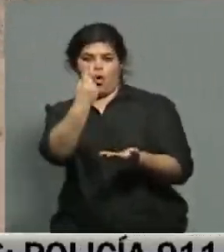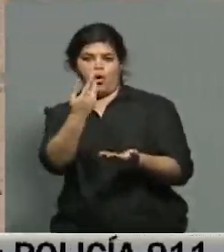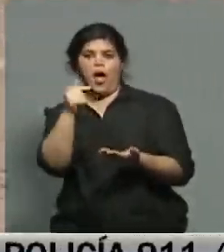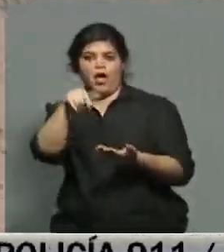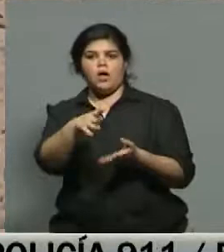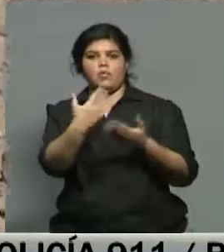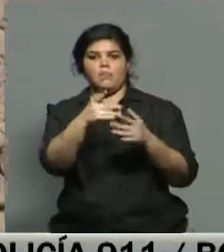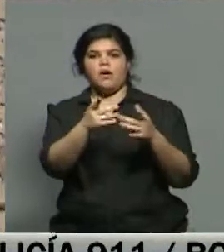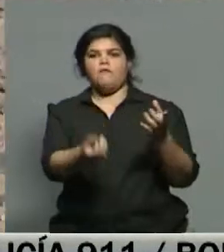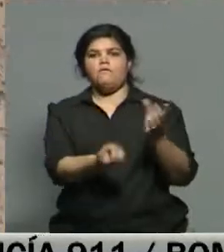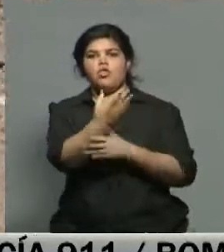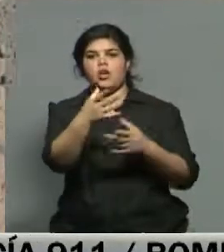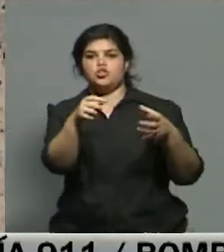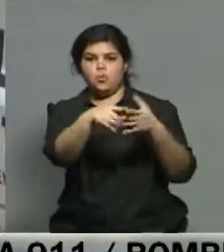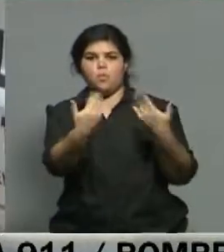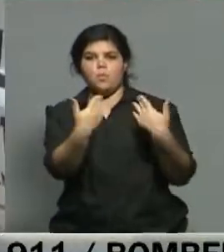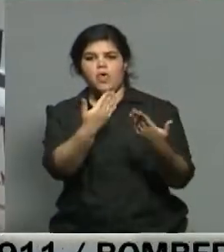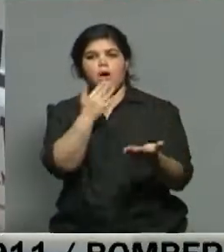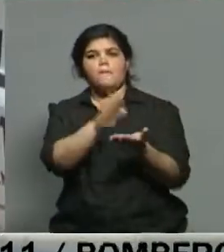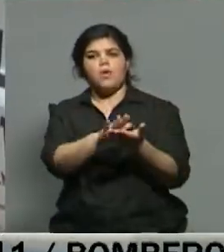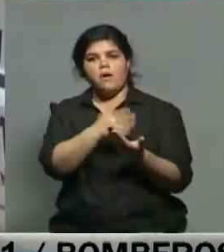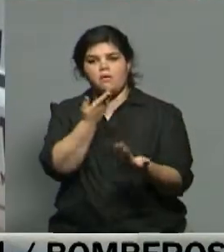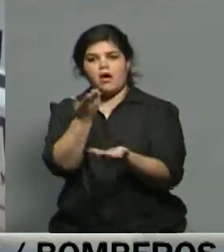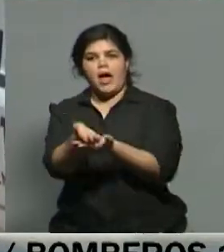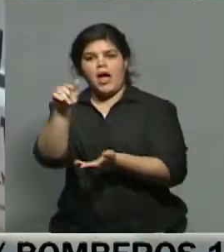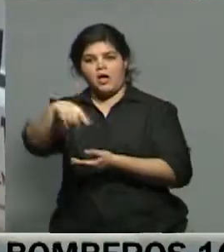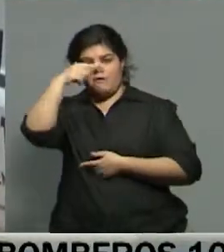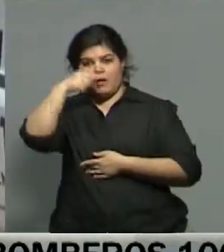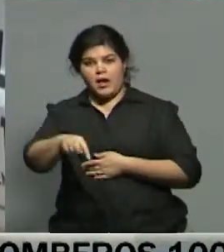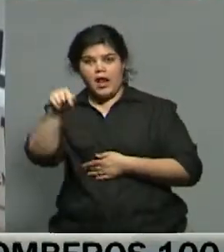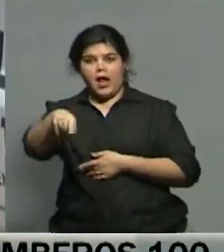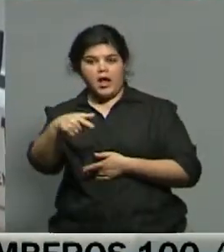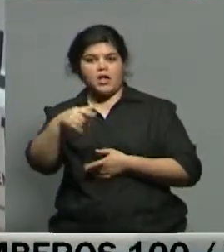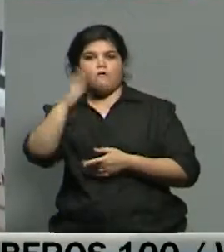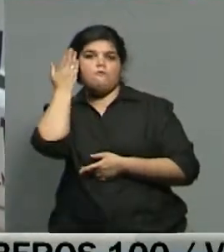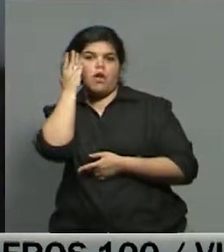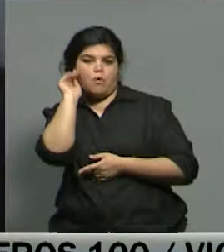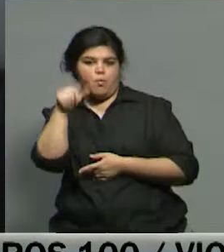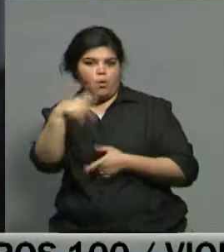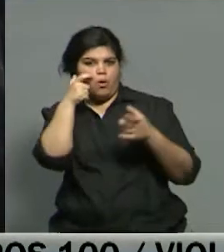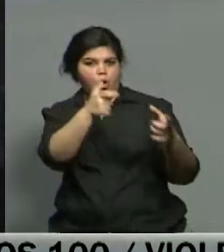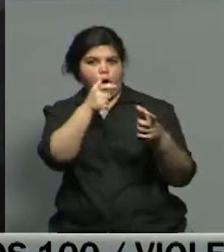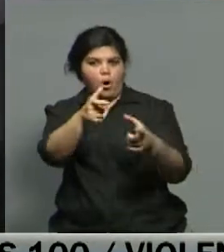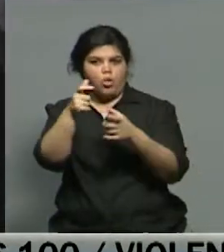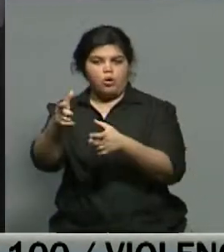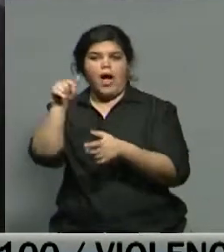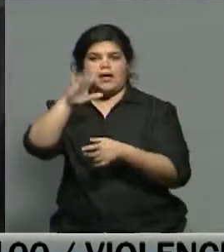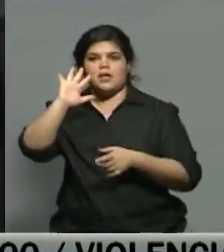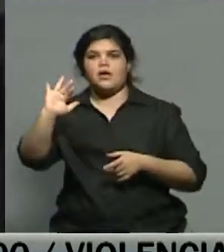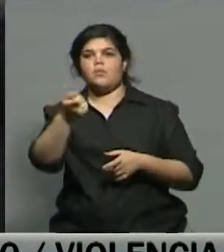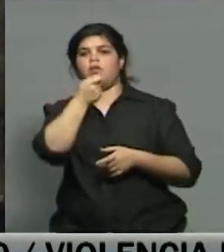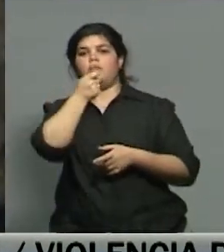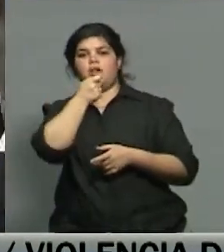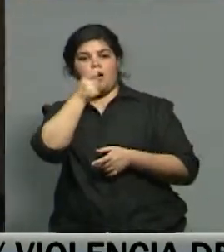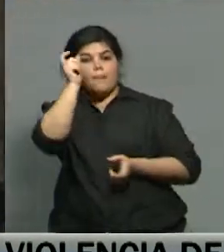querellante particular y que el objetivo final es que Facebook arbitre los mecanismos para que, en tal caso que se detecte que las personas están